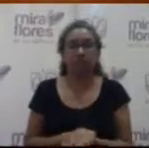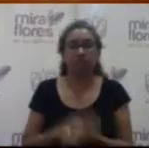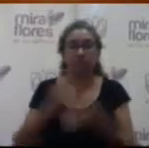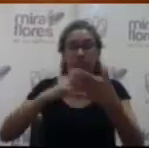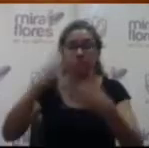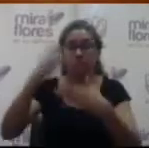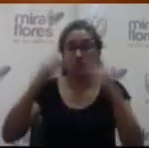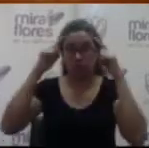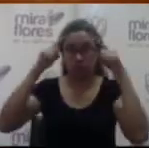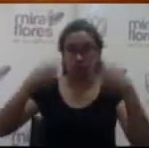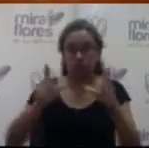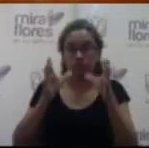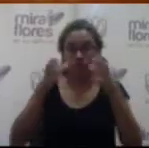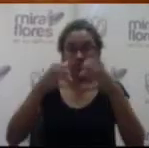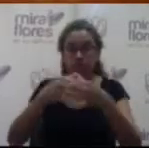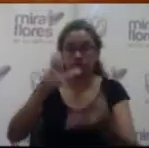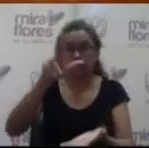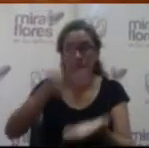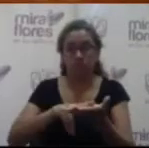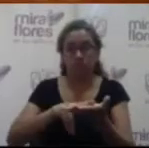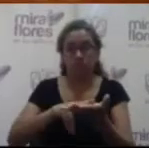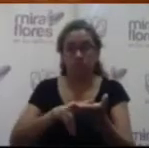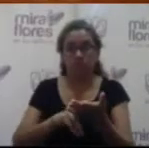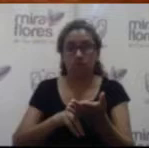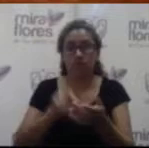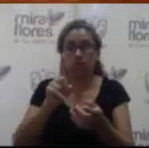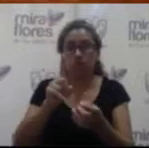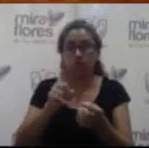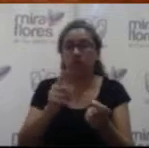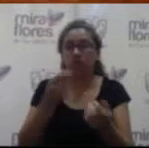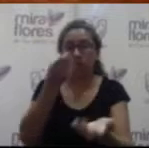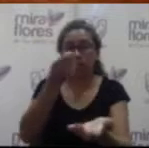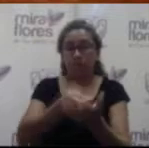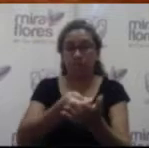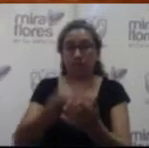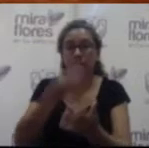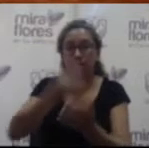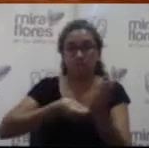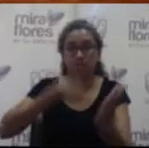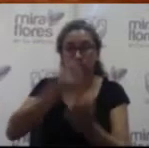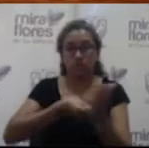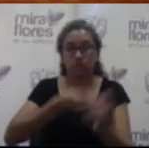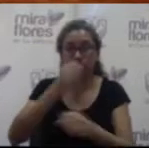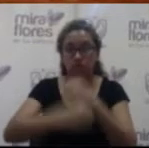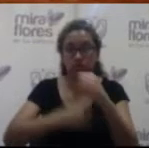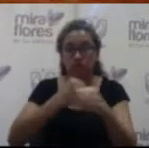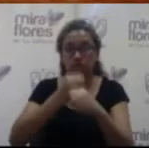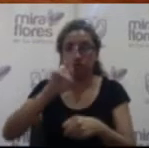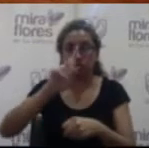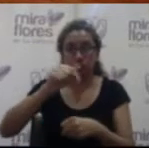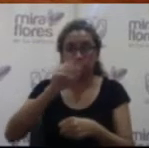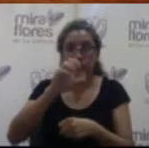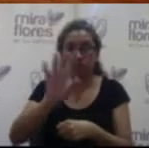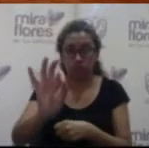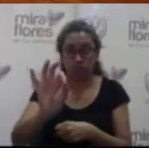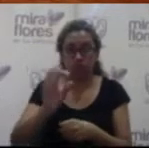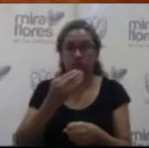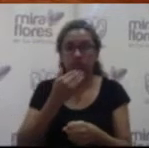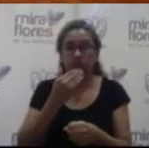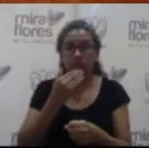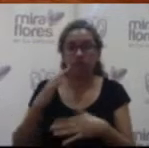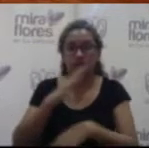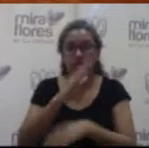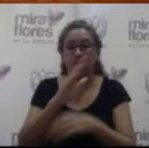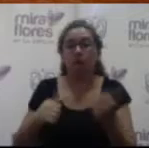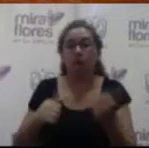Proyecto de acuerdo de consejo que aprueba el otorgamiento de una subvención económica mensual durante el año 2019 a favor del